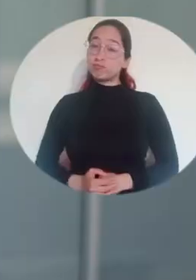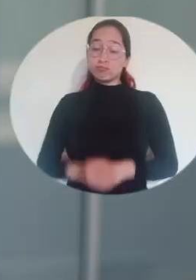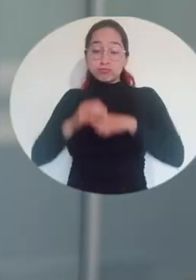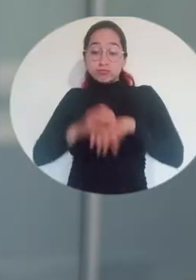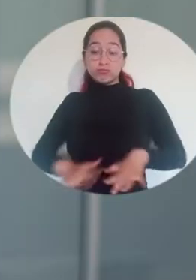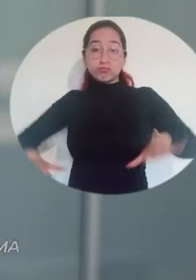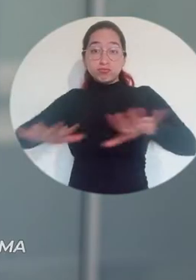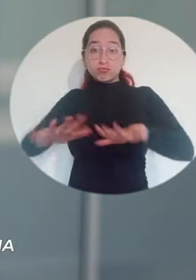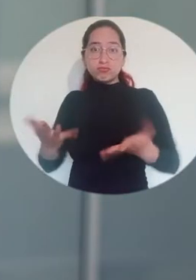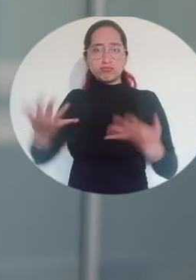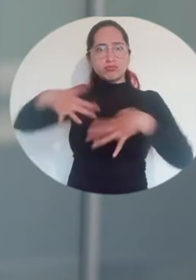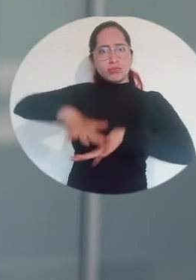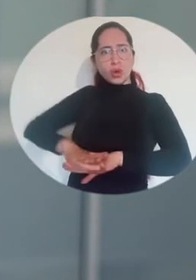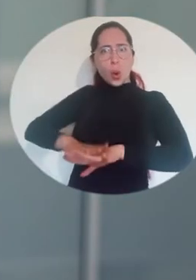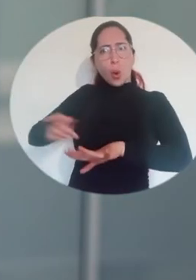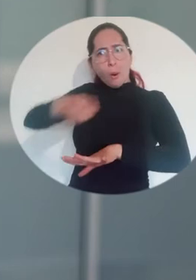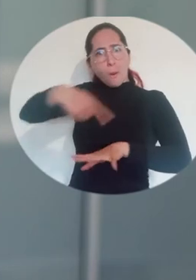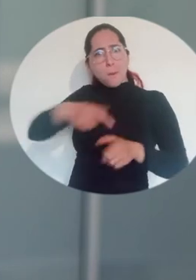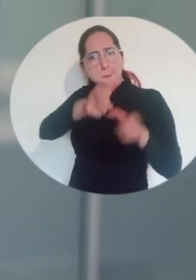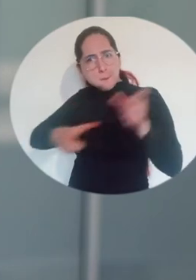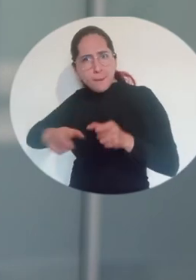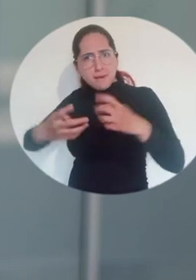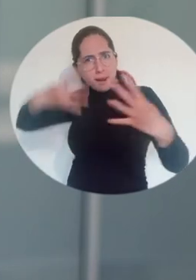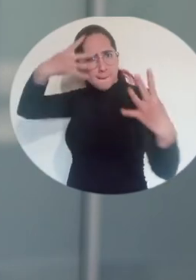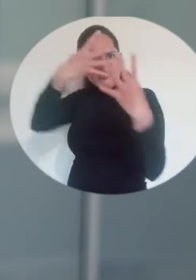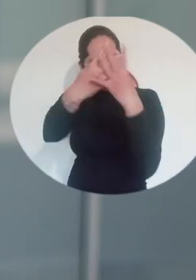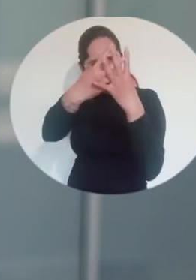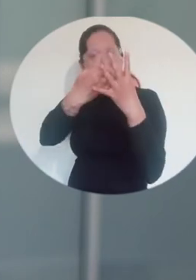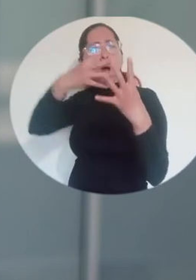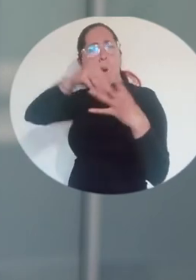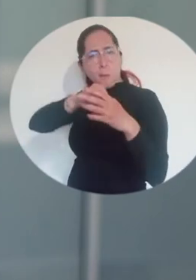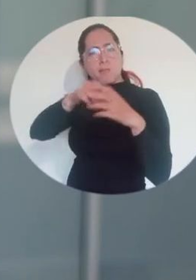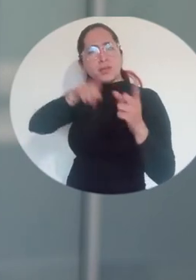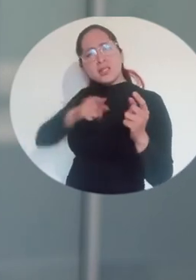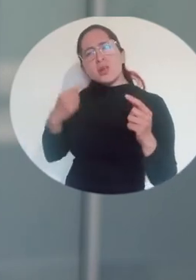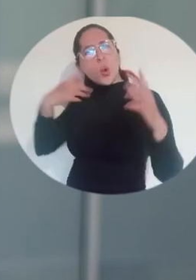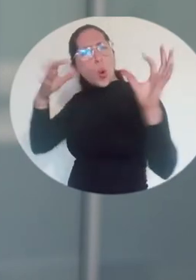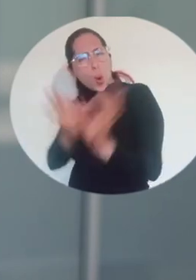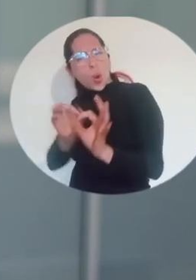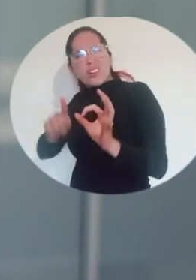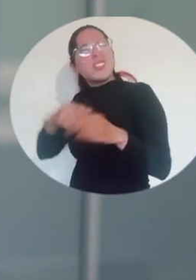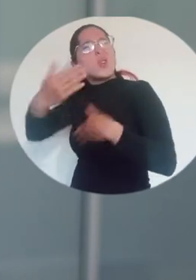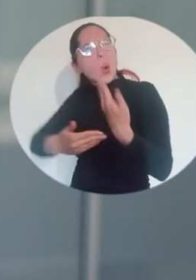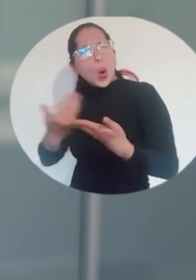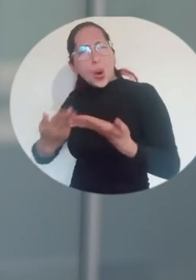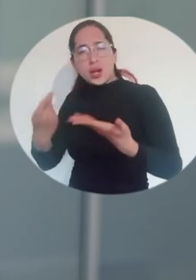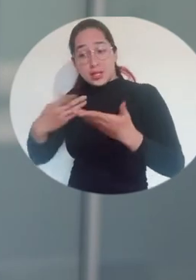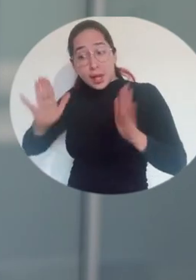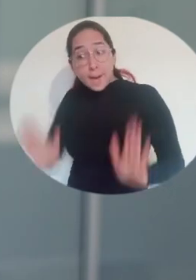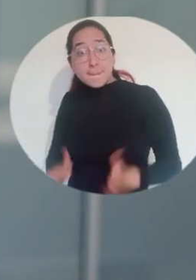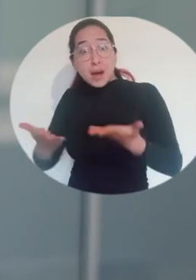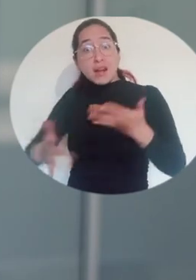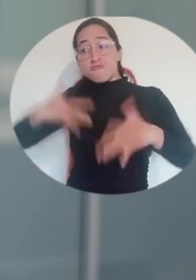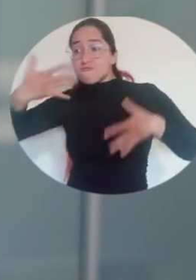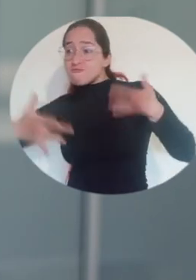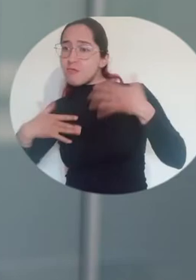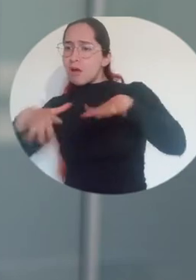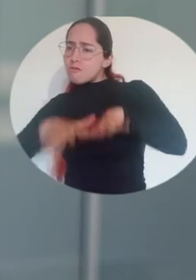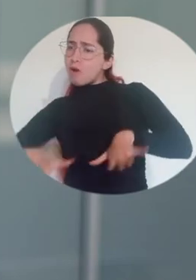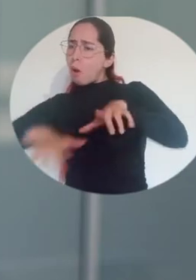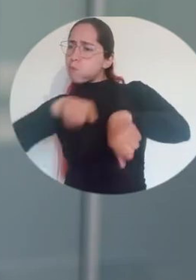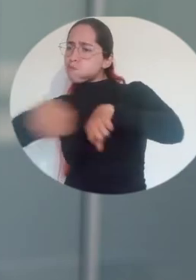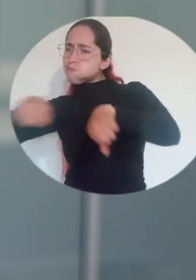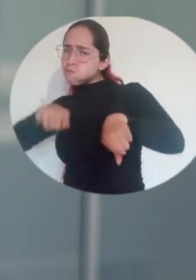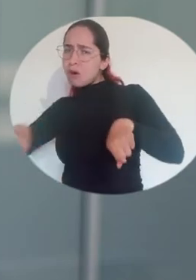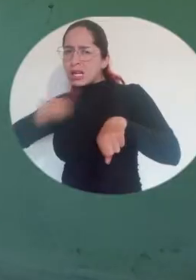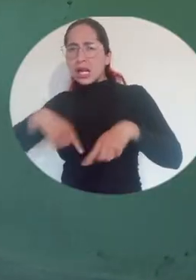Es un espacio de integración entre todos los privados de la libertad que está dirigido a dinamizar diferentes escenarios para que